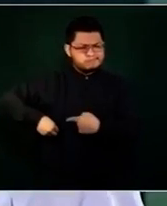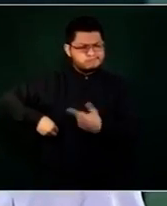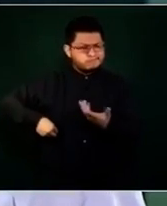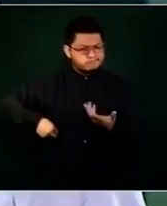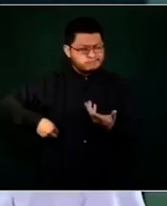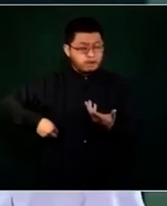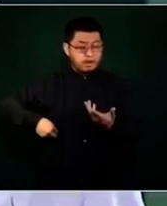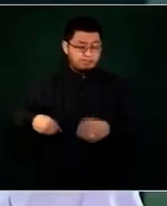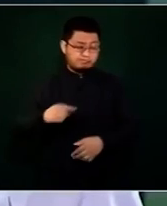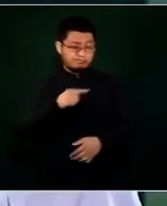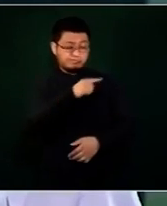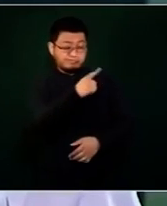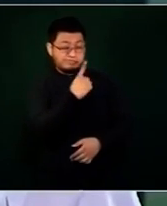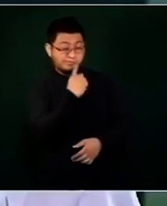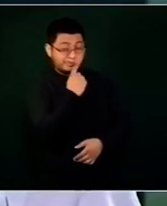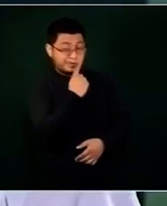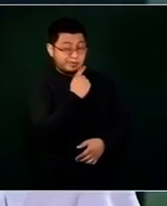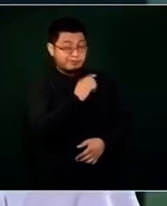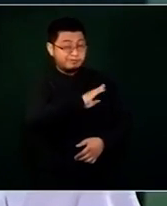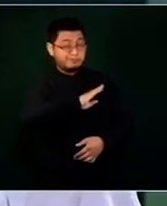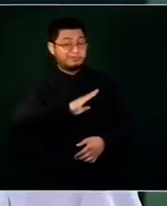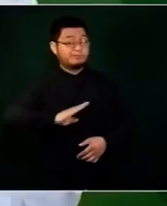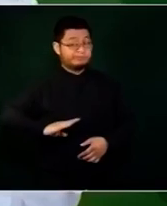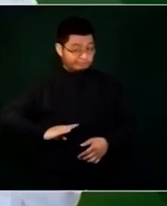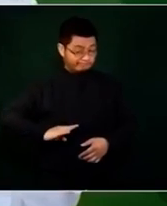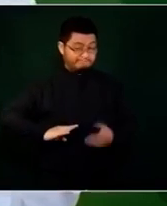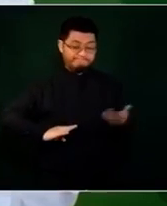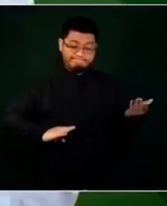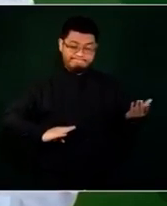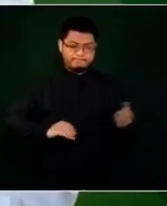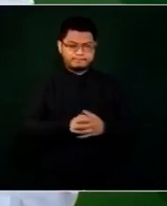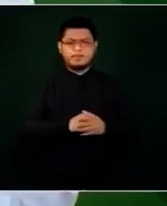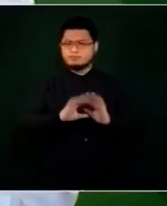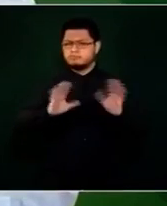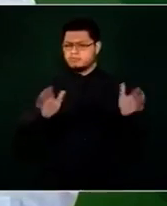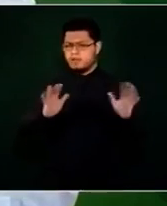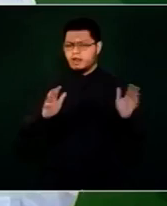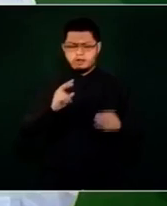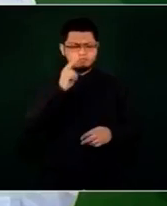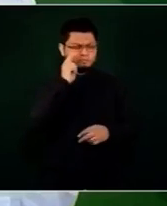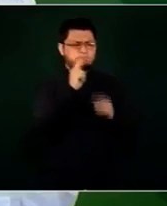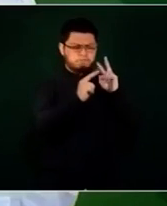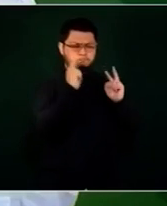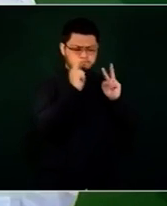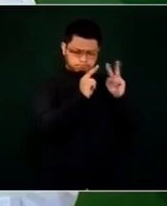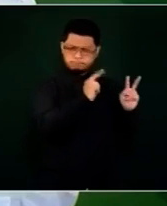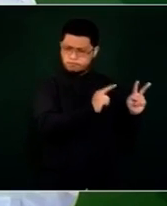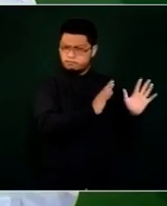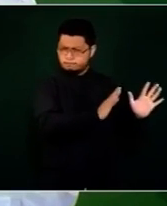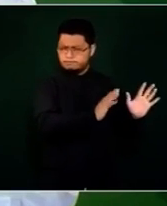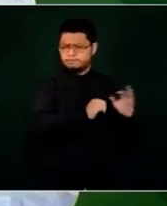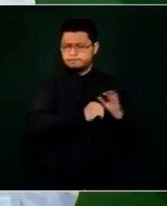se está atendiendo este caso, también en eso las autoridades